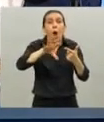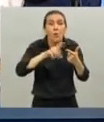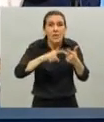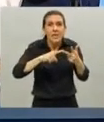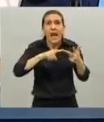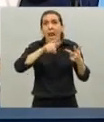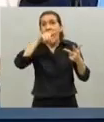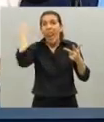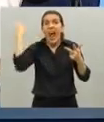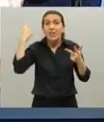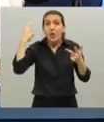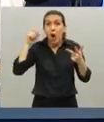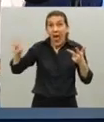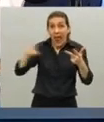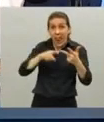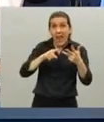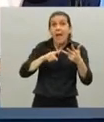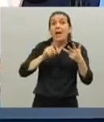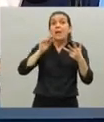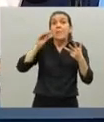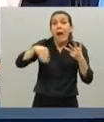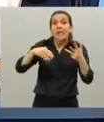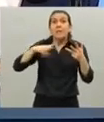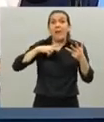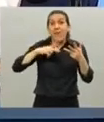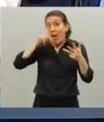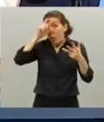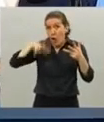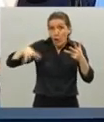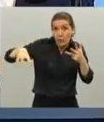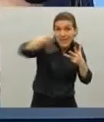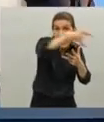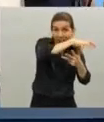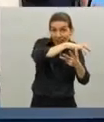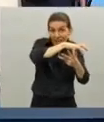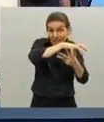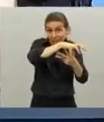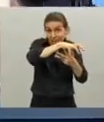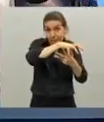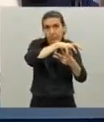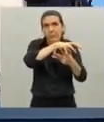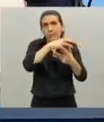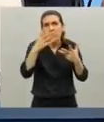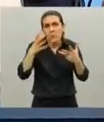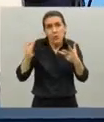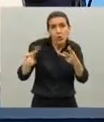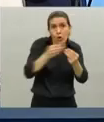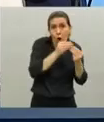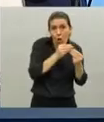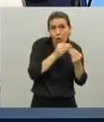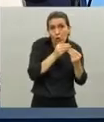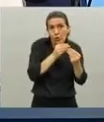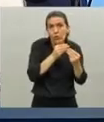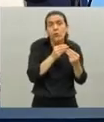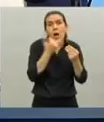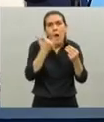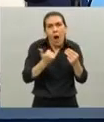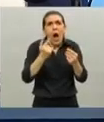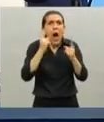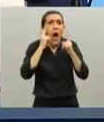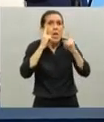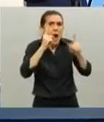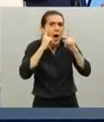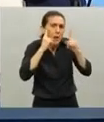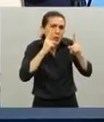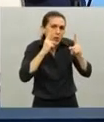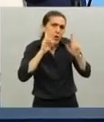nacional que tiene asiento la provincia más el sistema privado provincial que bueno en todo eso da la capacidad de atención en